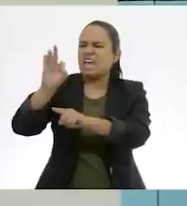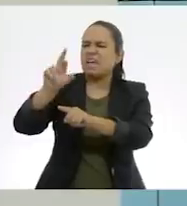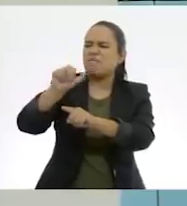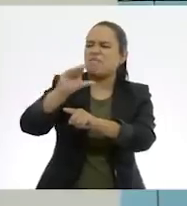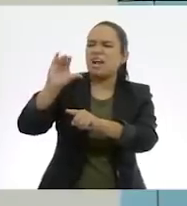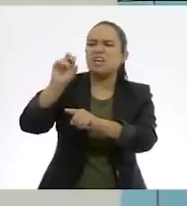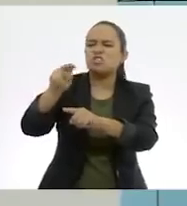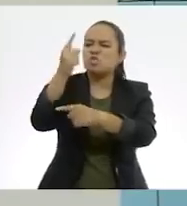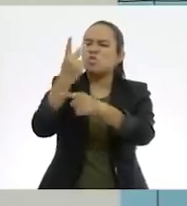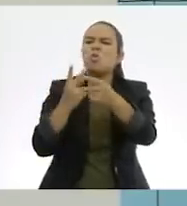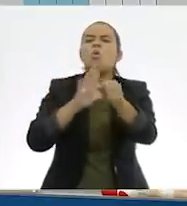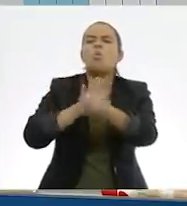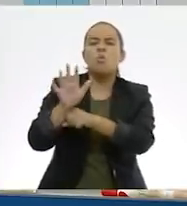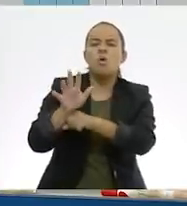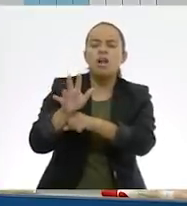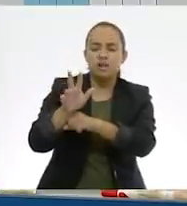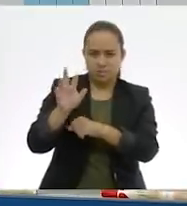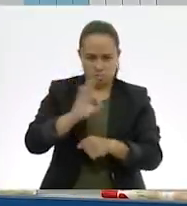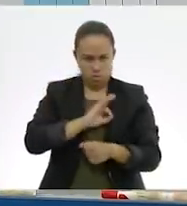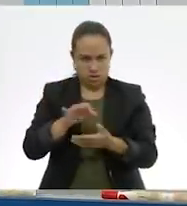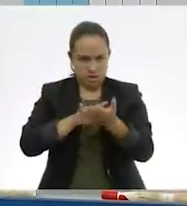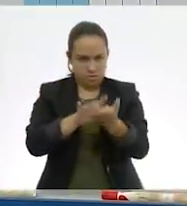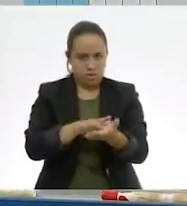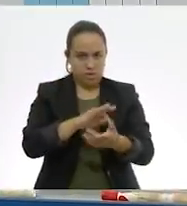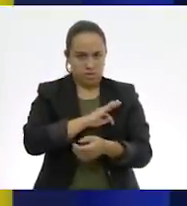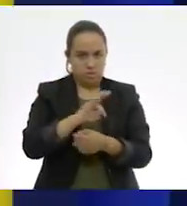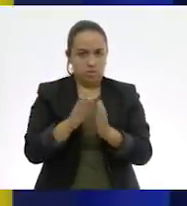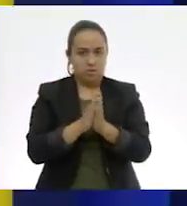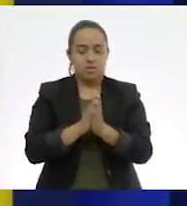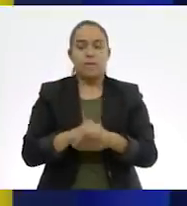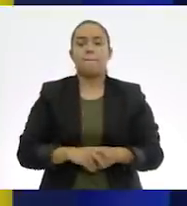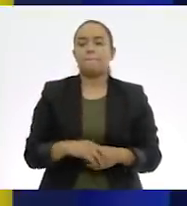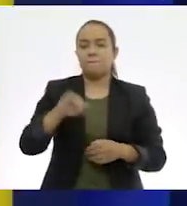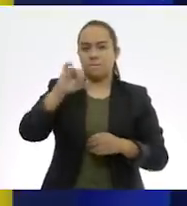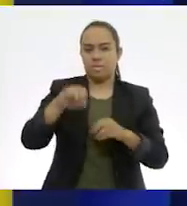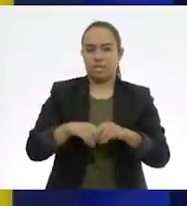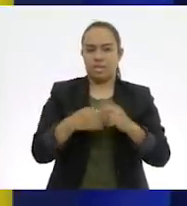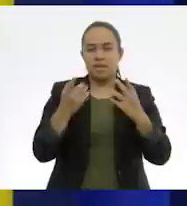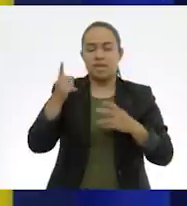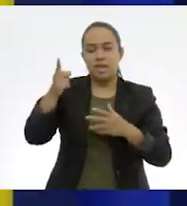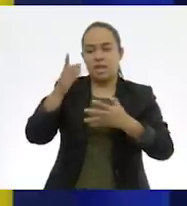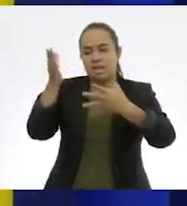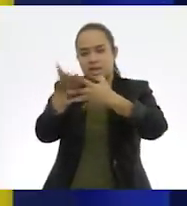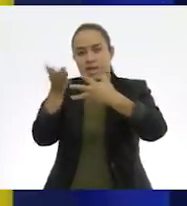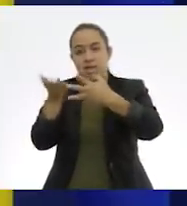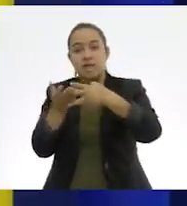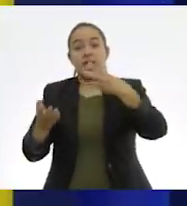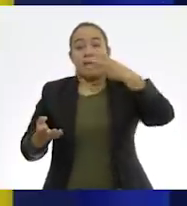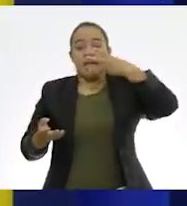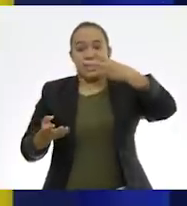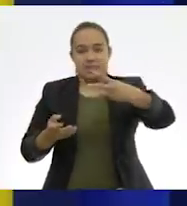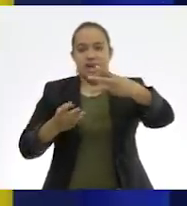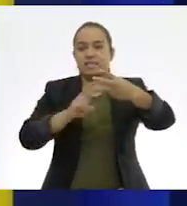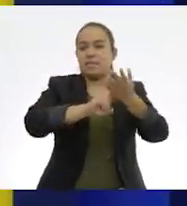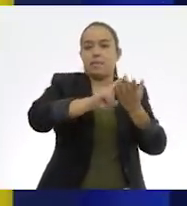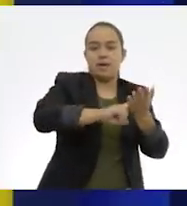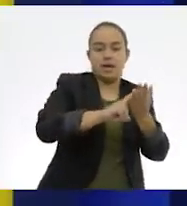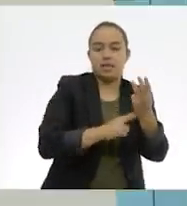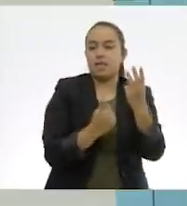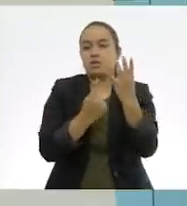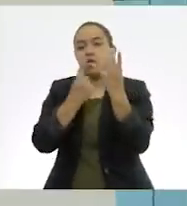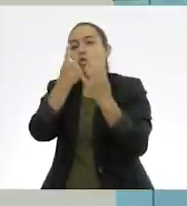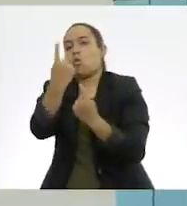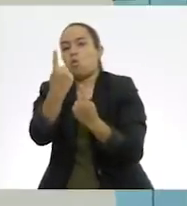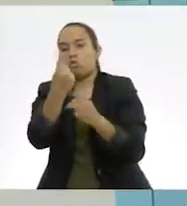esta imagen. María, ¿nos podrías apoyar para decirnos? Por supuesto. Veo que está dividido en tres partes verdes más una